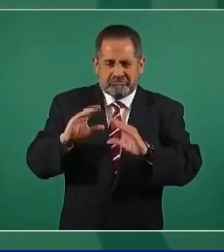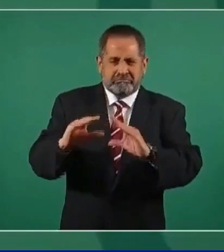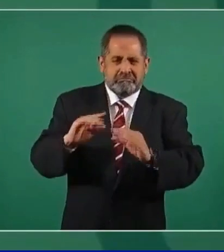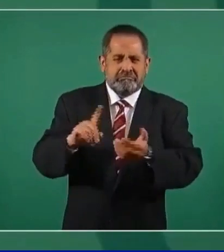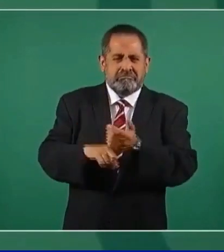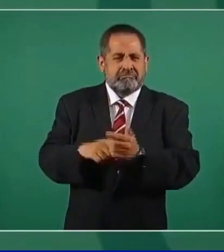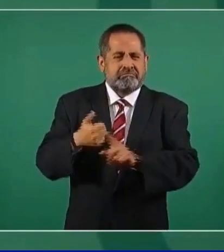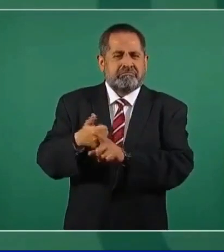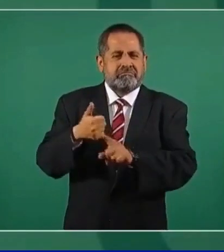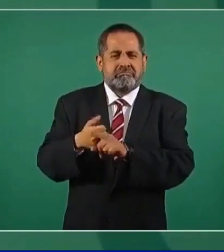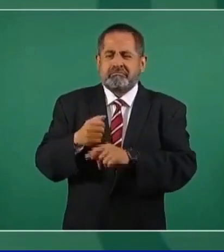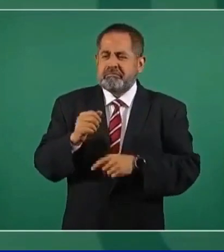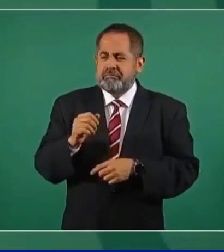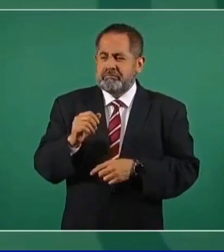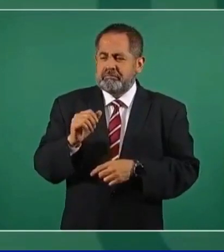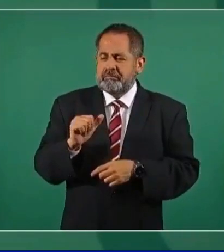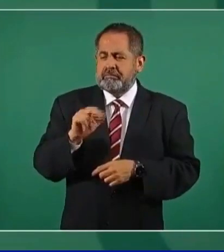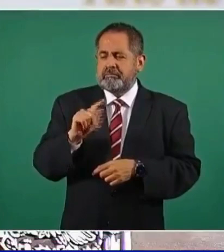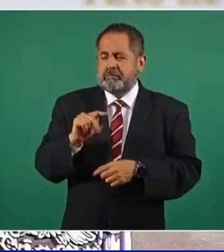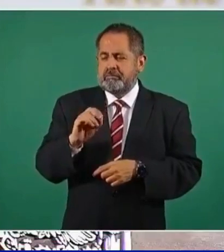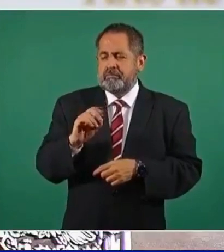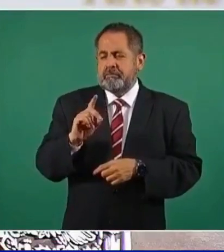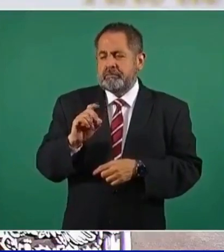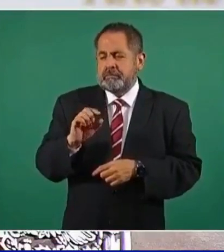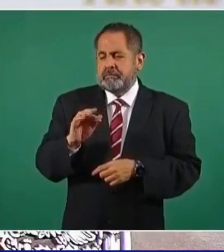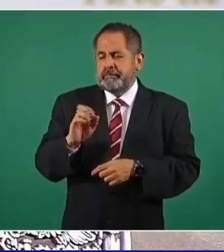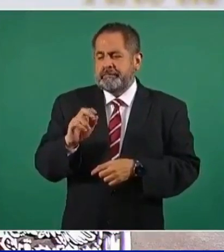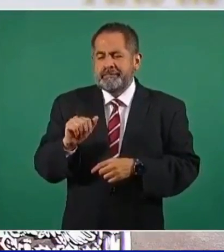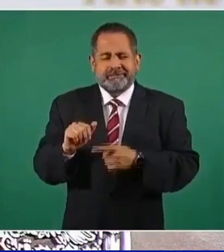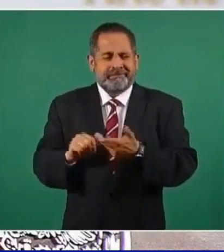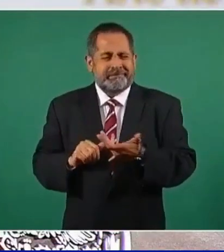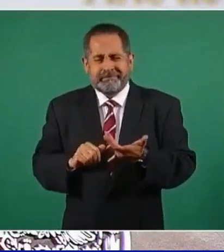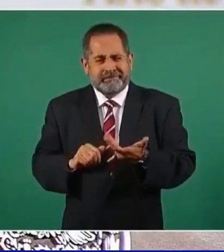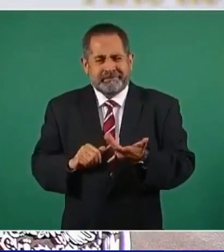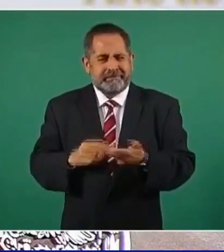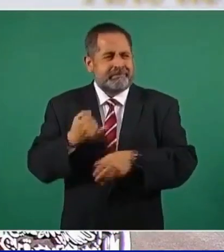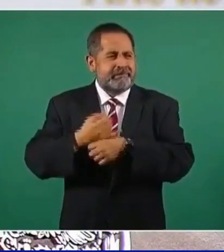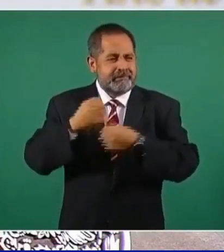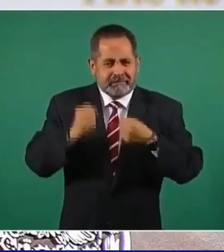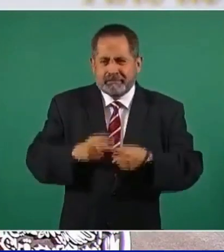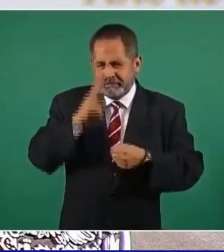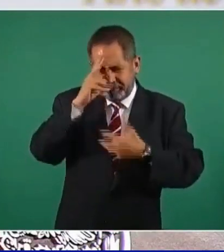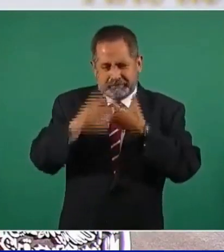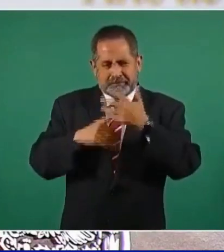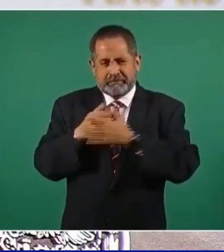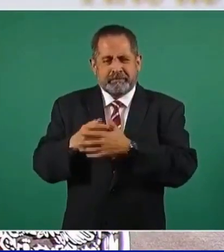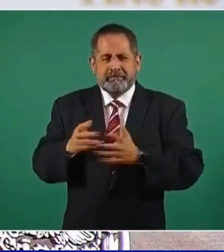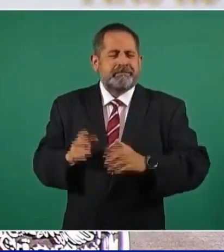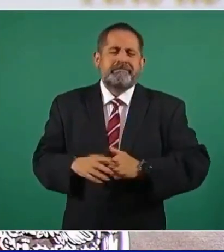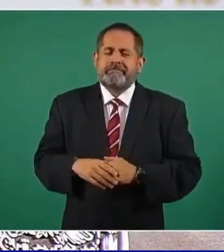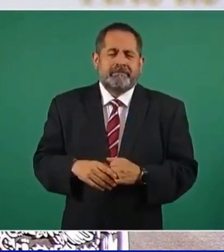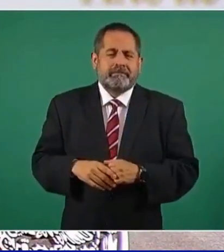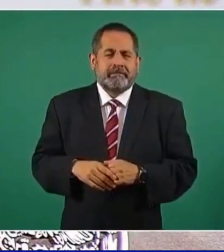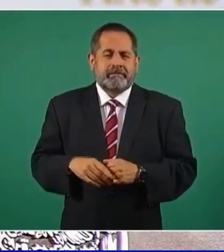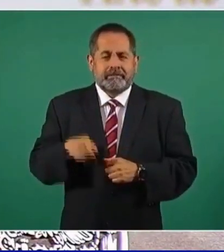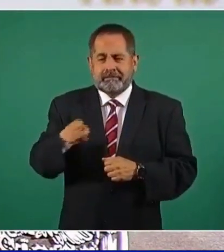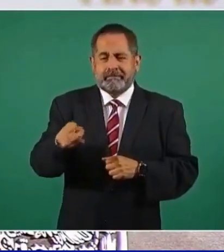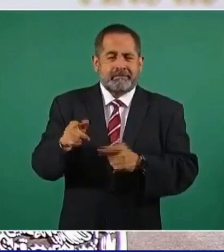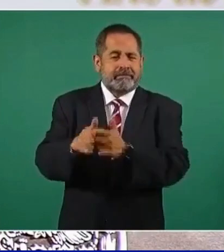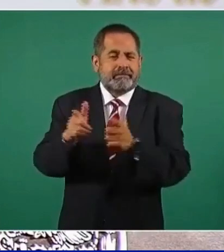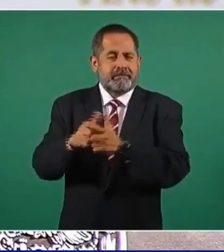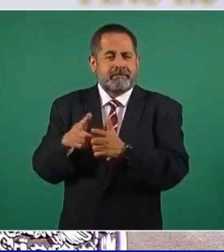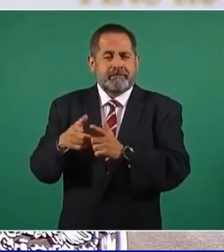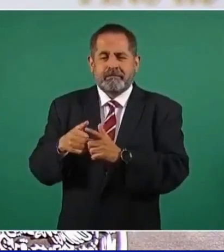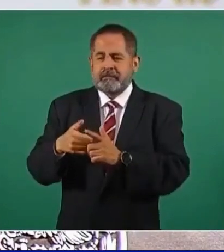enfrentar el problema de la inseguridad, la violencia, con estas llamadas